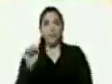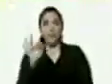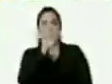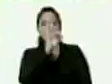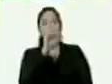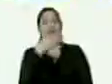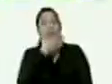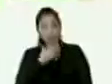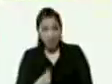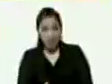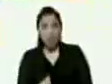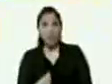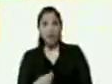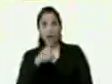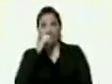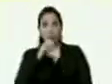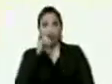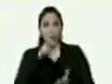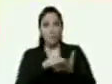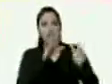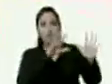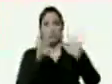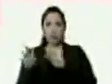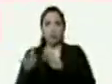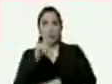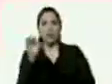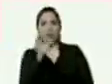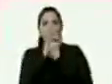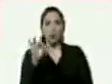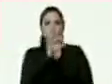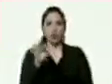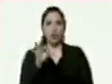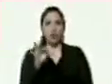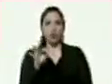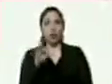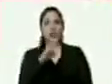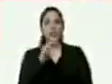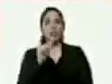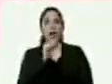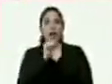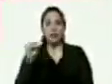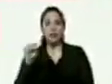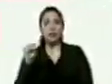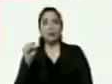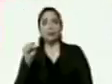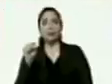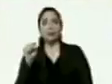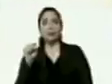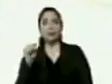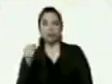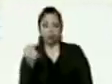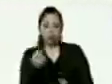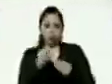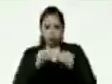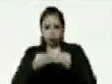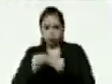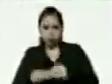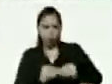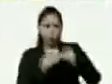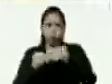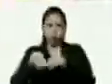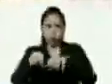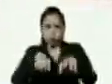diciembre del año 2019 100% RAS cartográfico presidente esto gracias a los CLAS que son